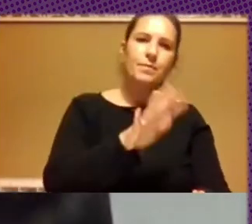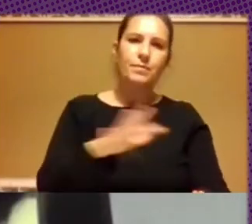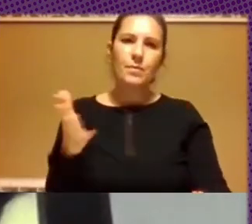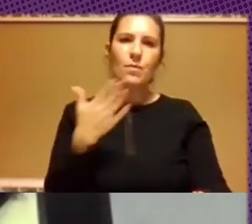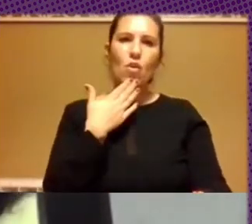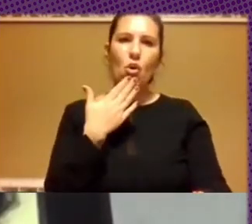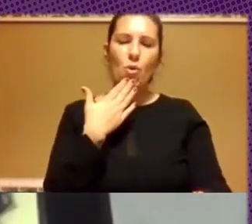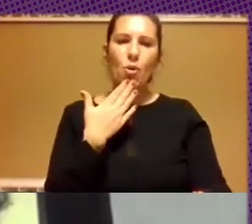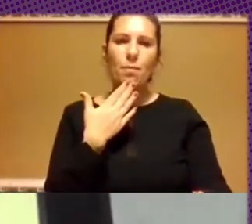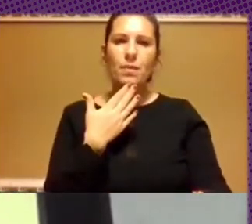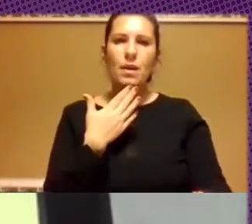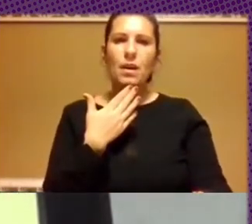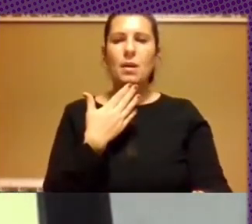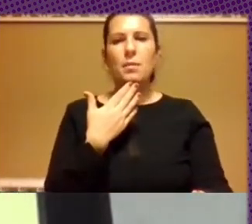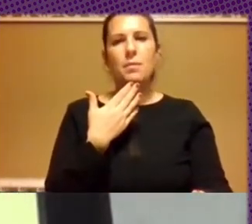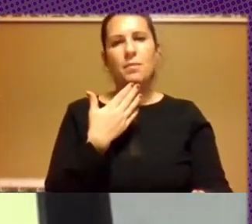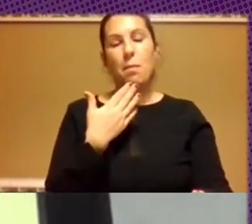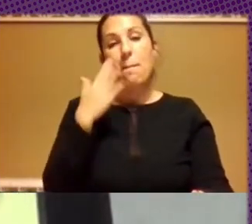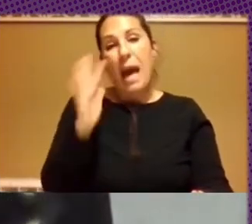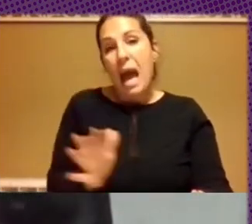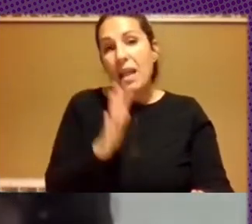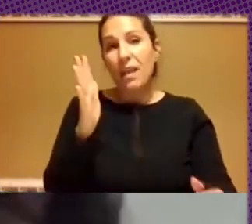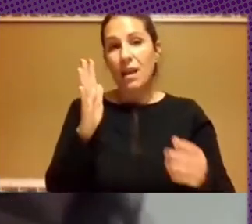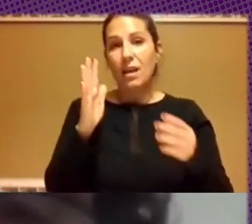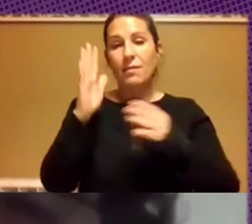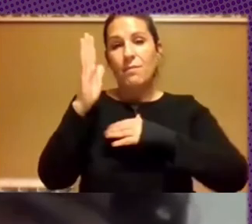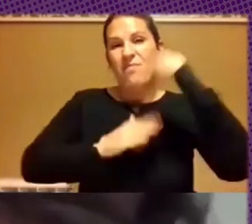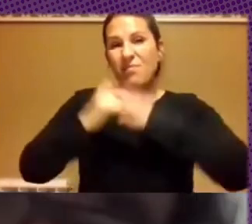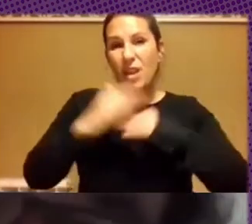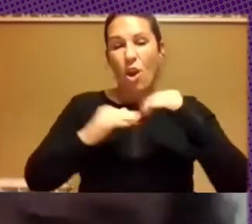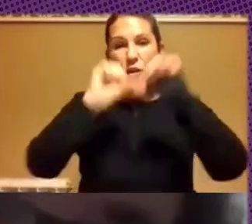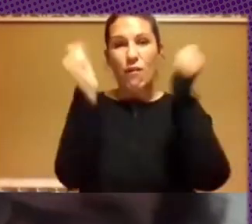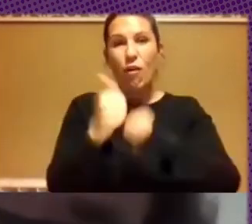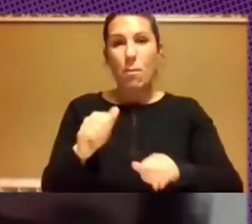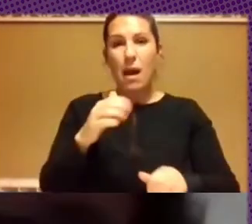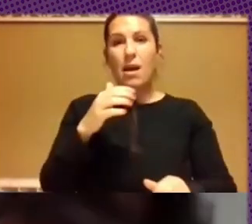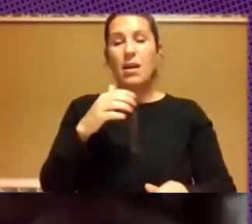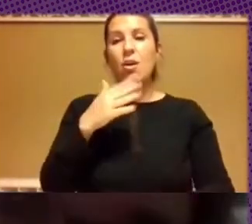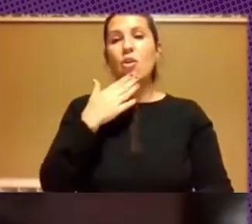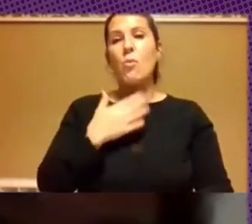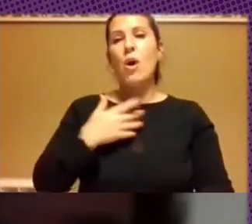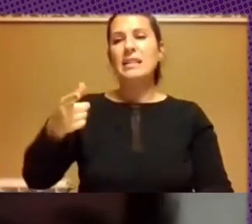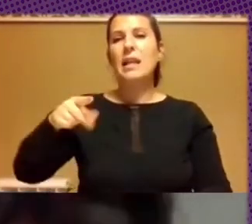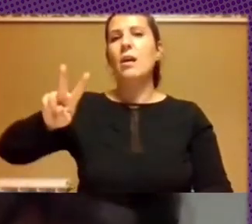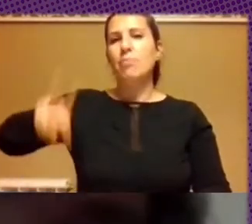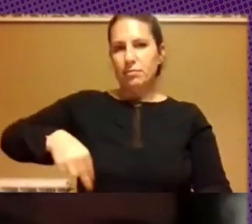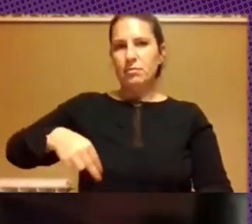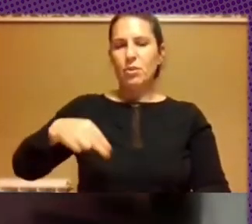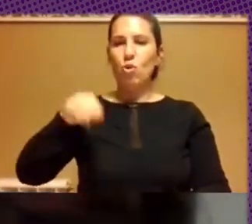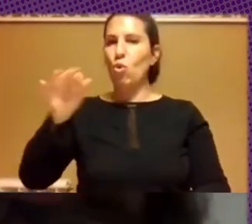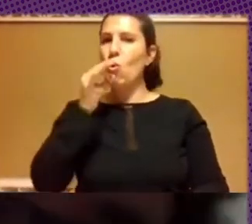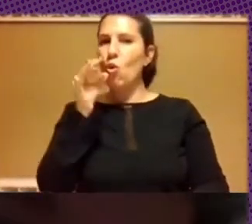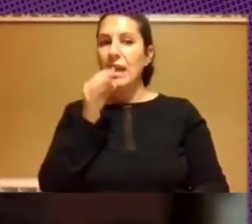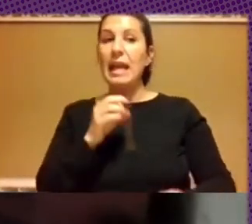parte que parece ser, que tiene como lógica, legitimar la palabra de unos y desplazar la